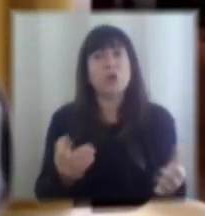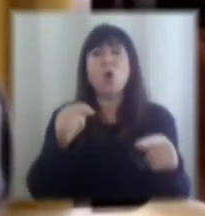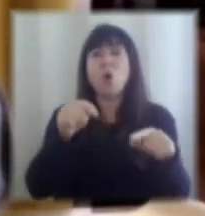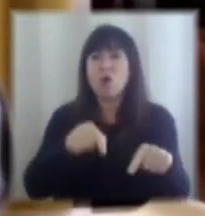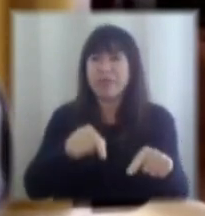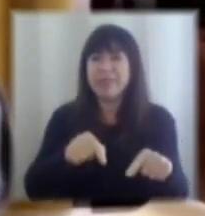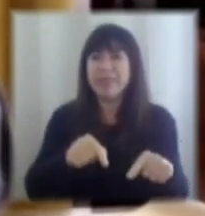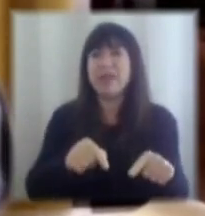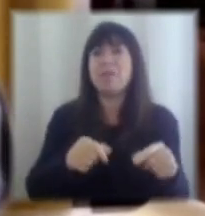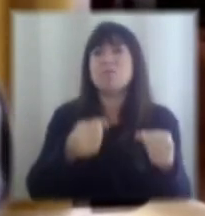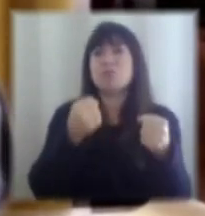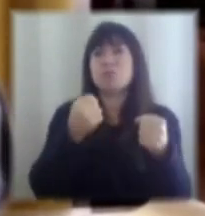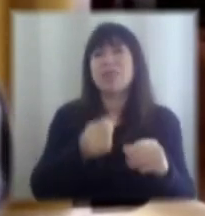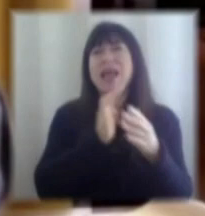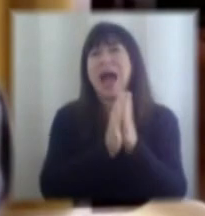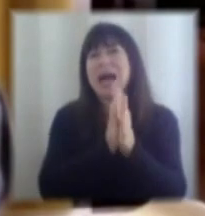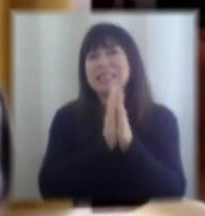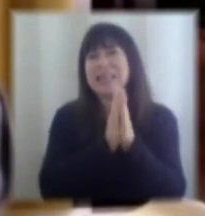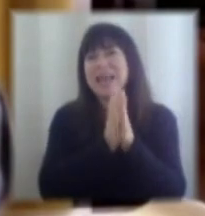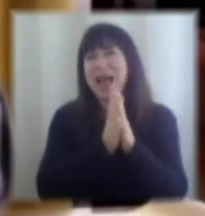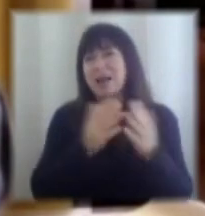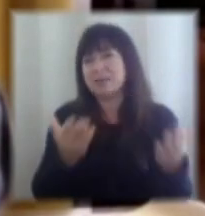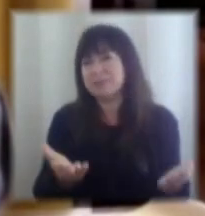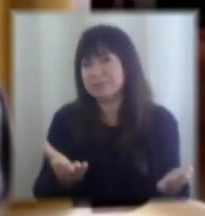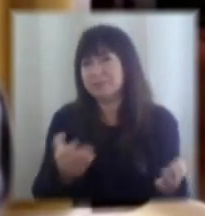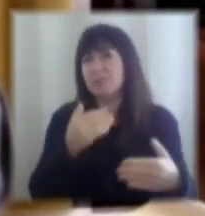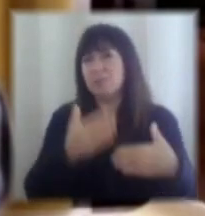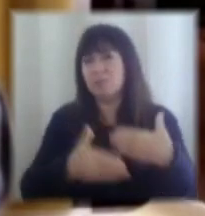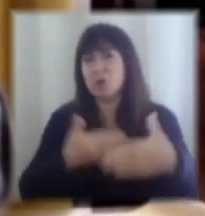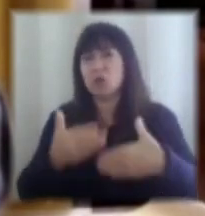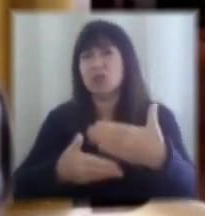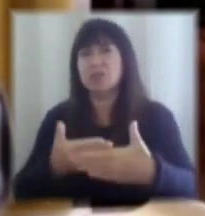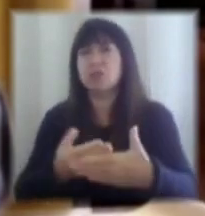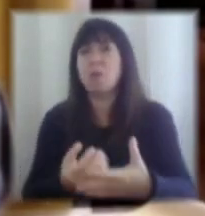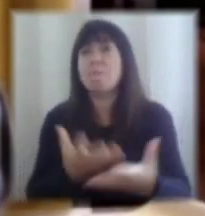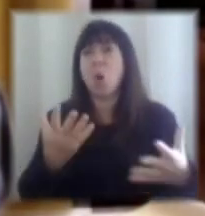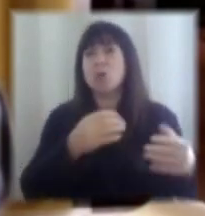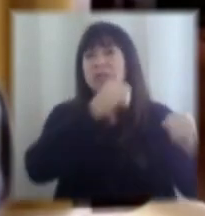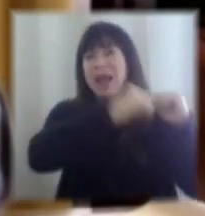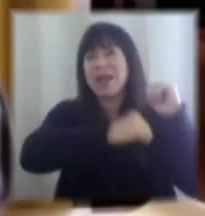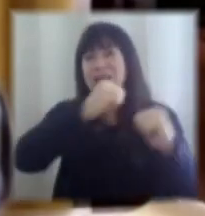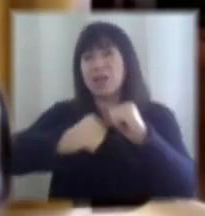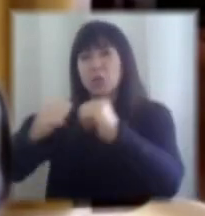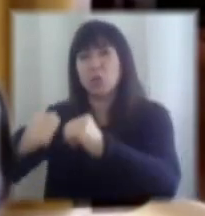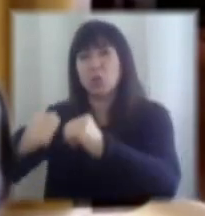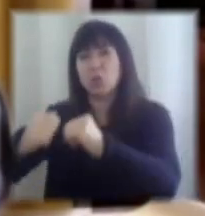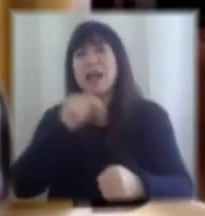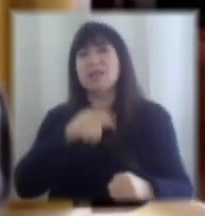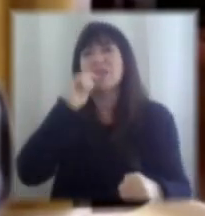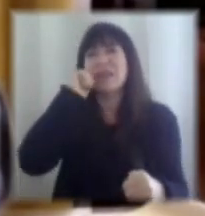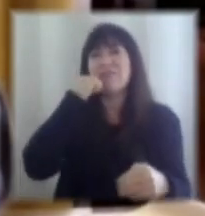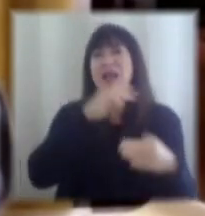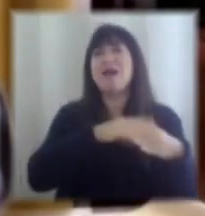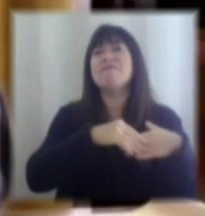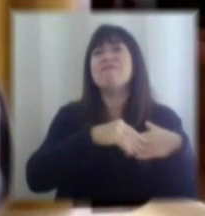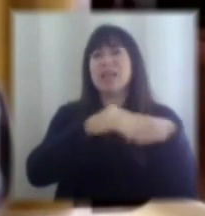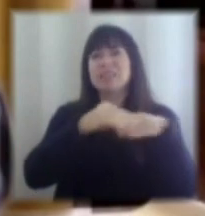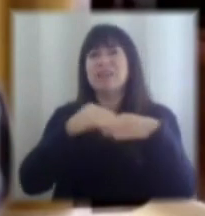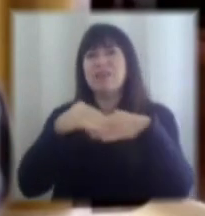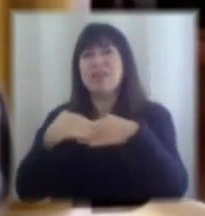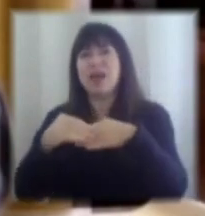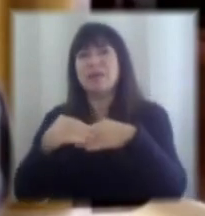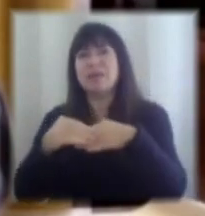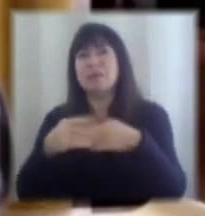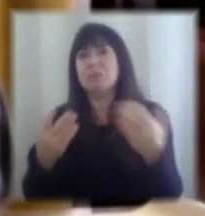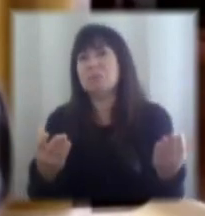probablemente se va a acelerar en muchas industrias y eso va a requerir flexibilidad y flexibilidad no tiene